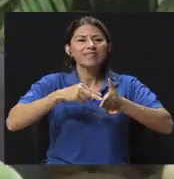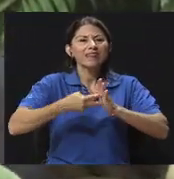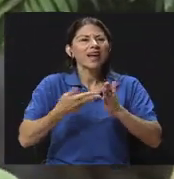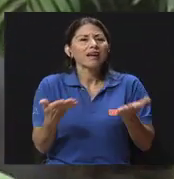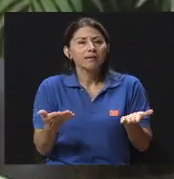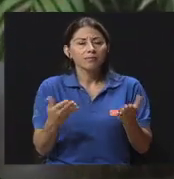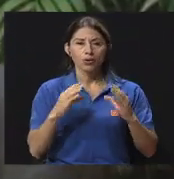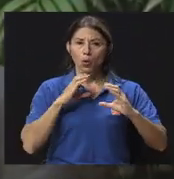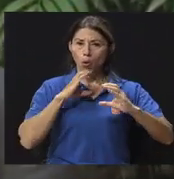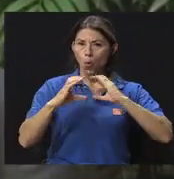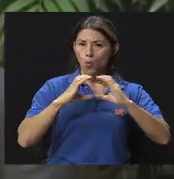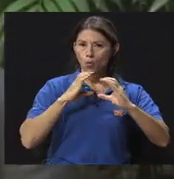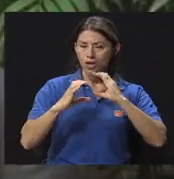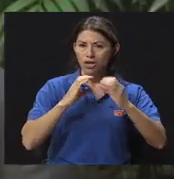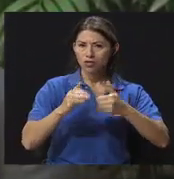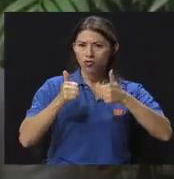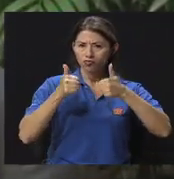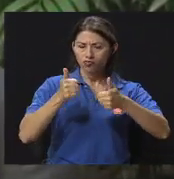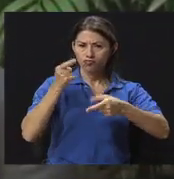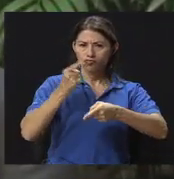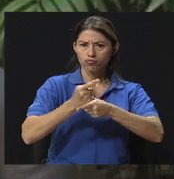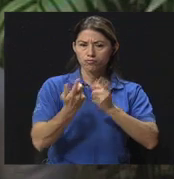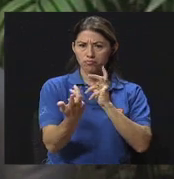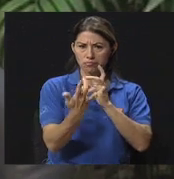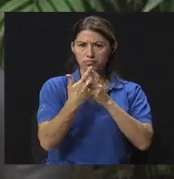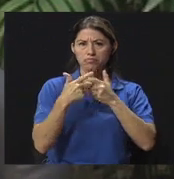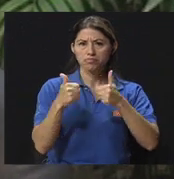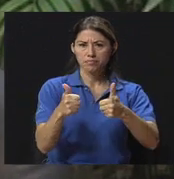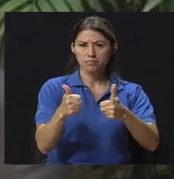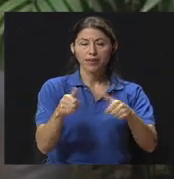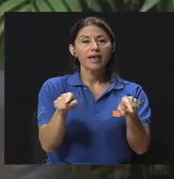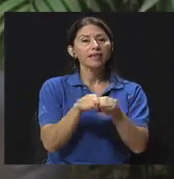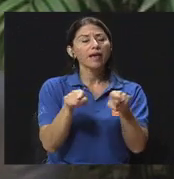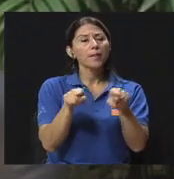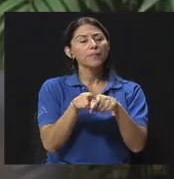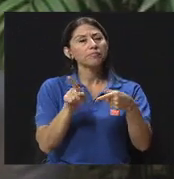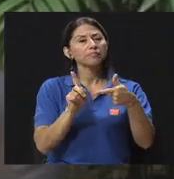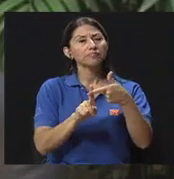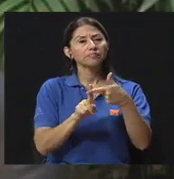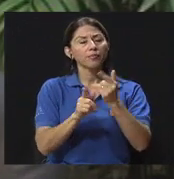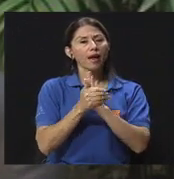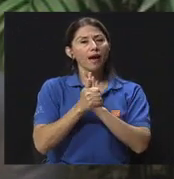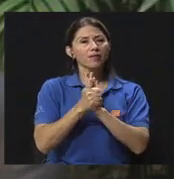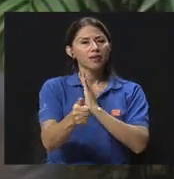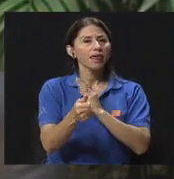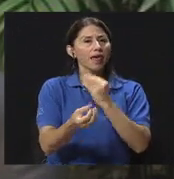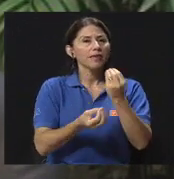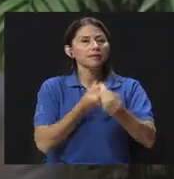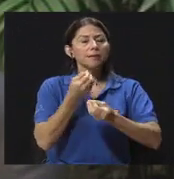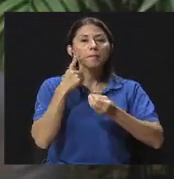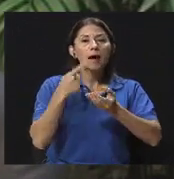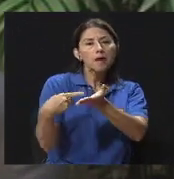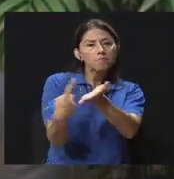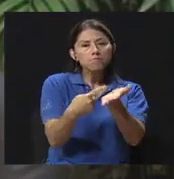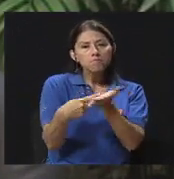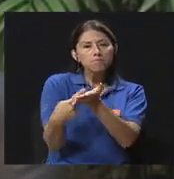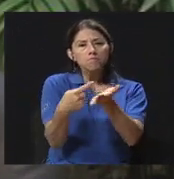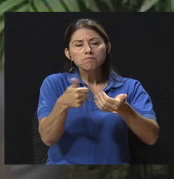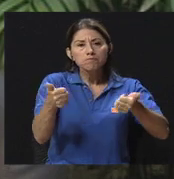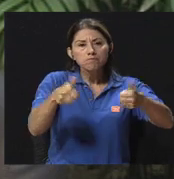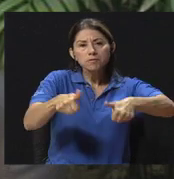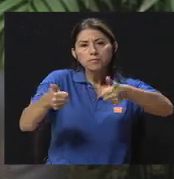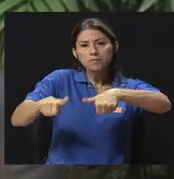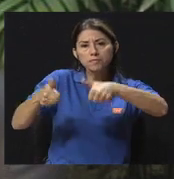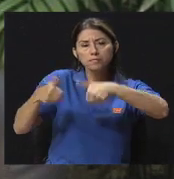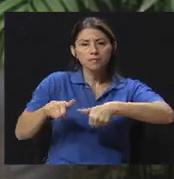efectiva o asertiva, ¿verdad? Estamos hablando también de habilidades en cómo llegar a consensos. Estamos